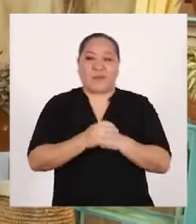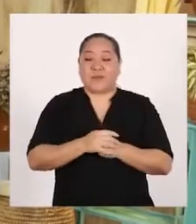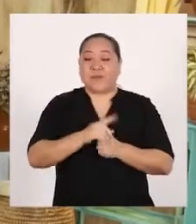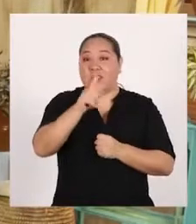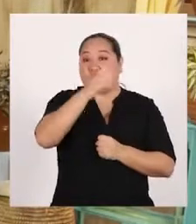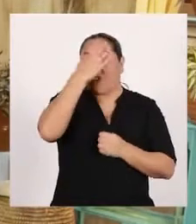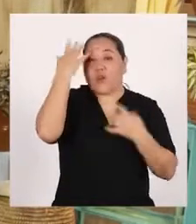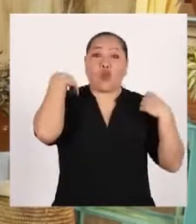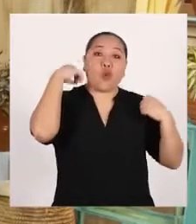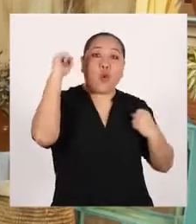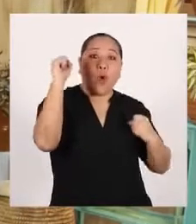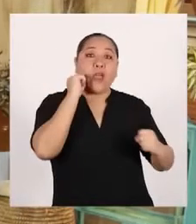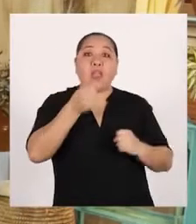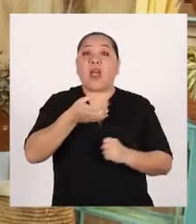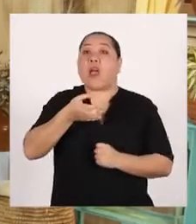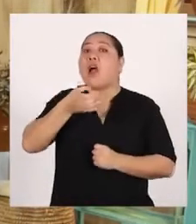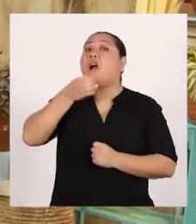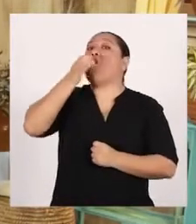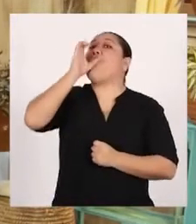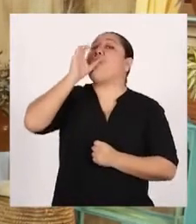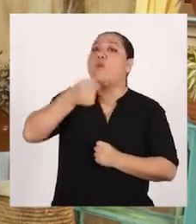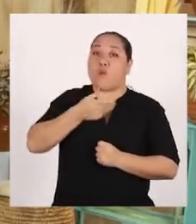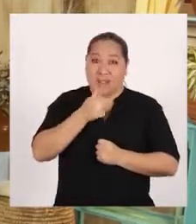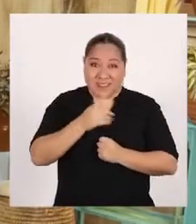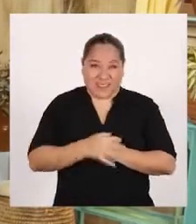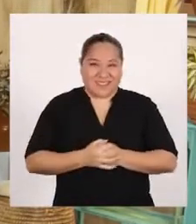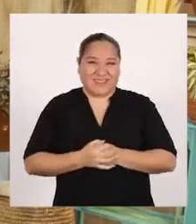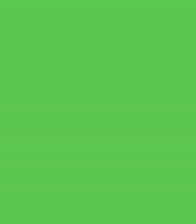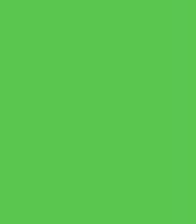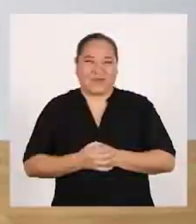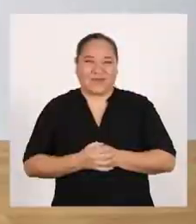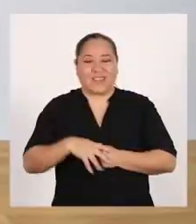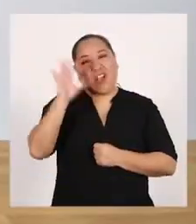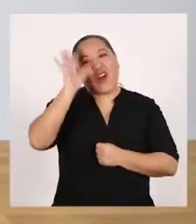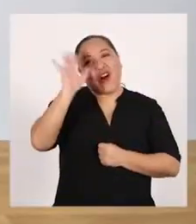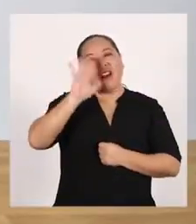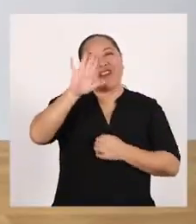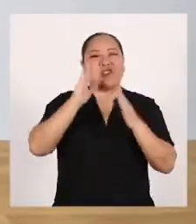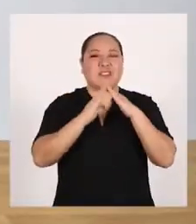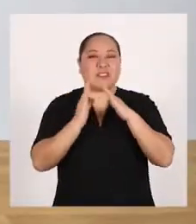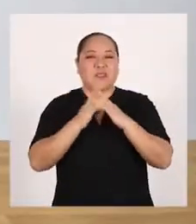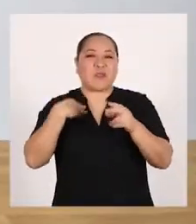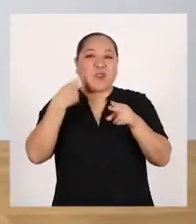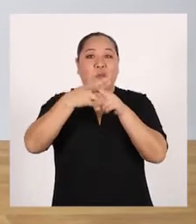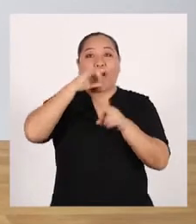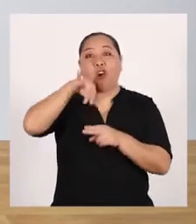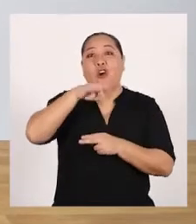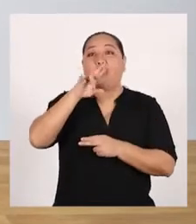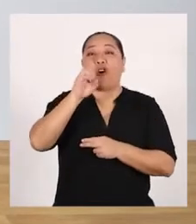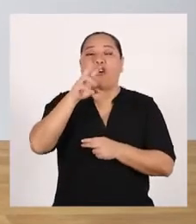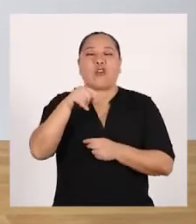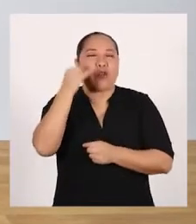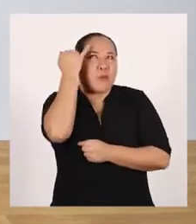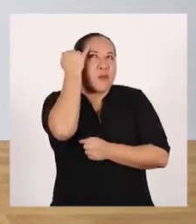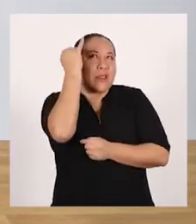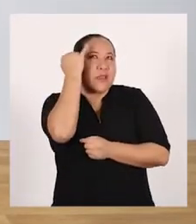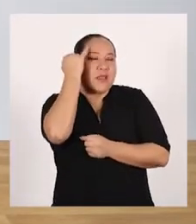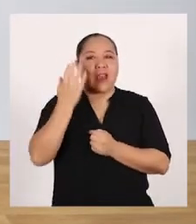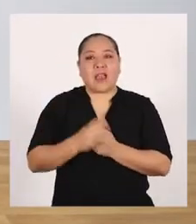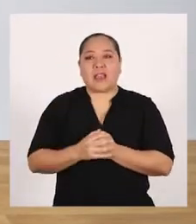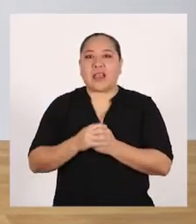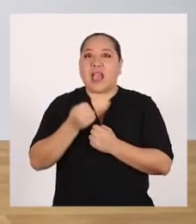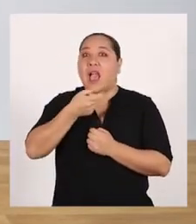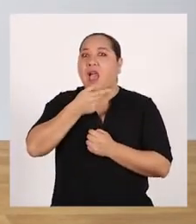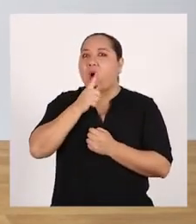No olviden su toalla y su botella con agüita. Hola a todos en casa. Mi nombre es Jorge y hoy vamos a imaginar que